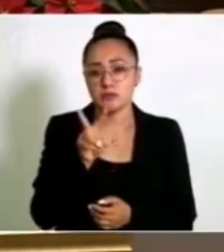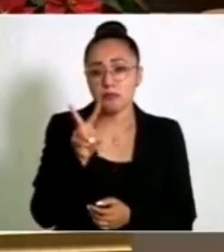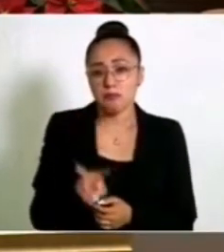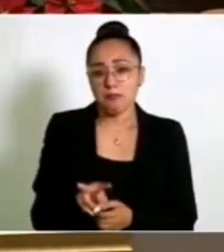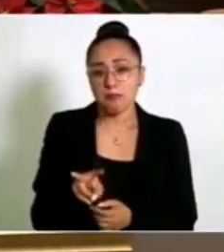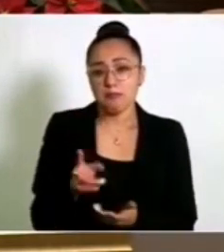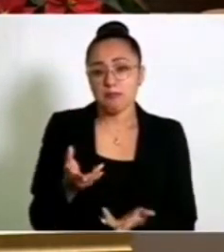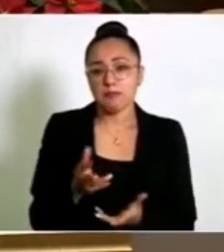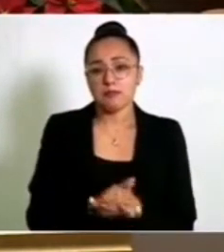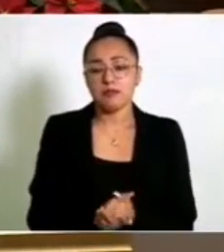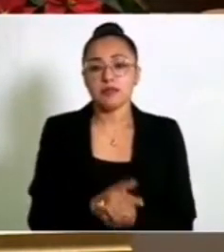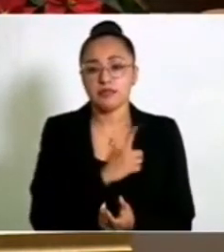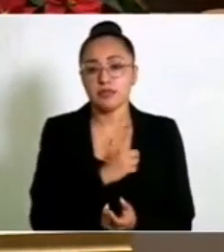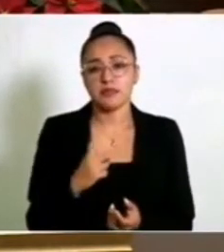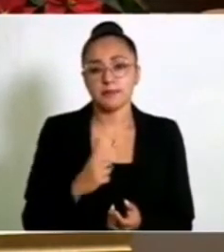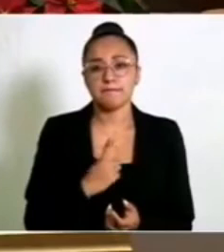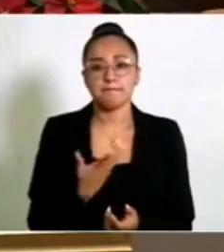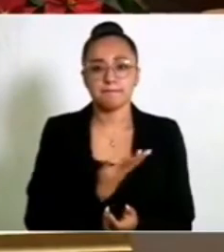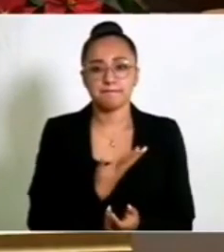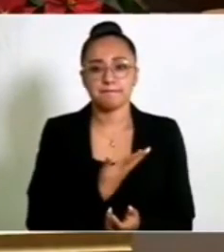debe tener.